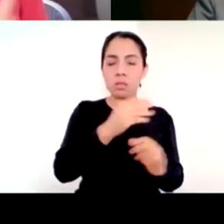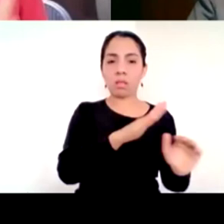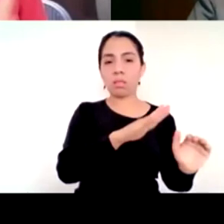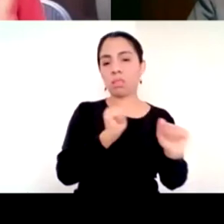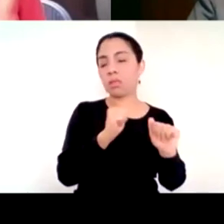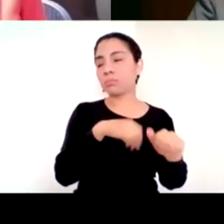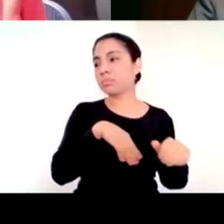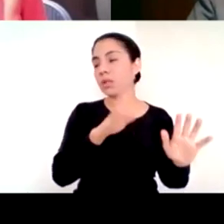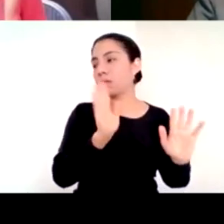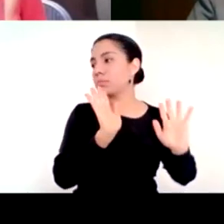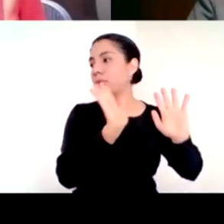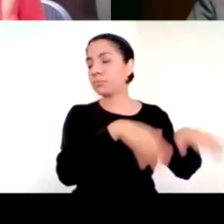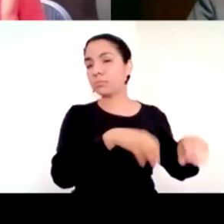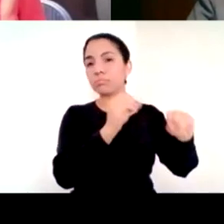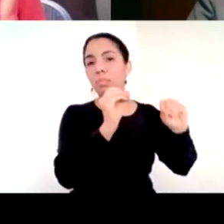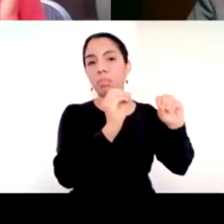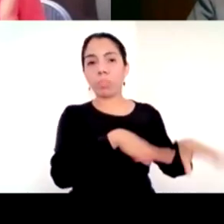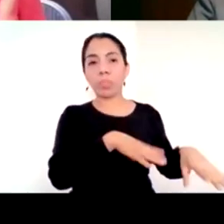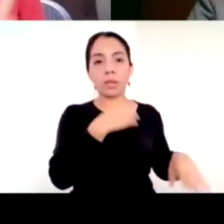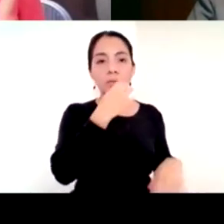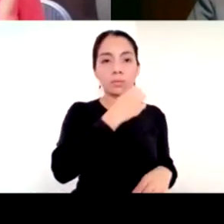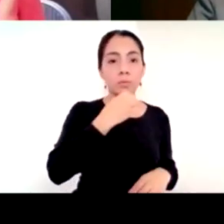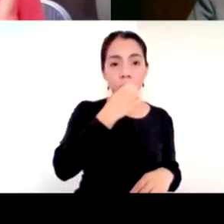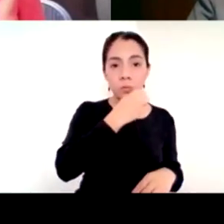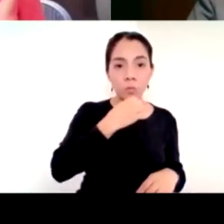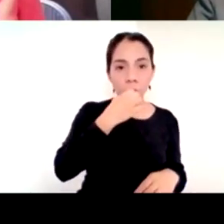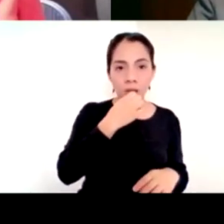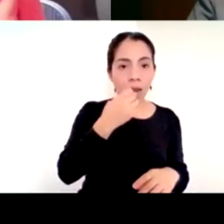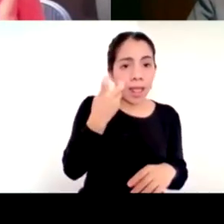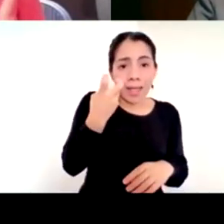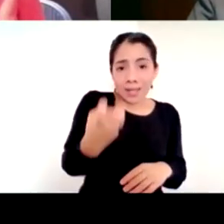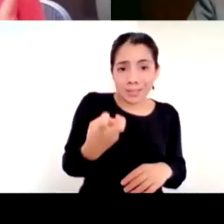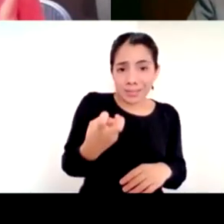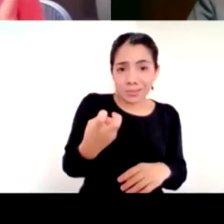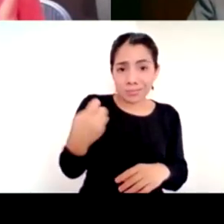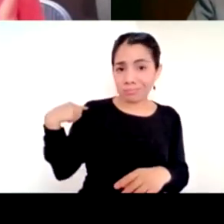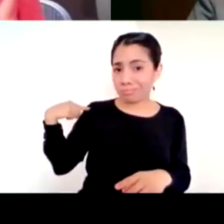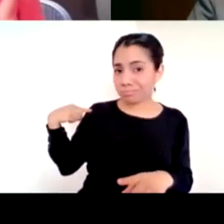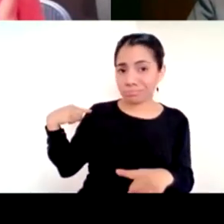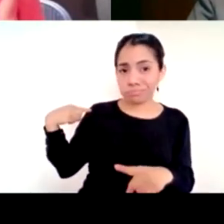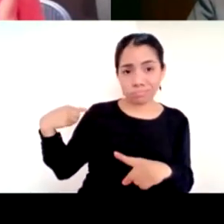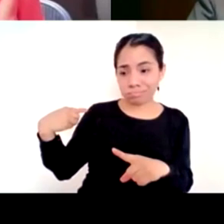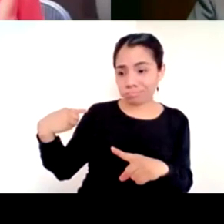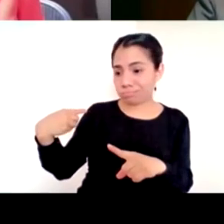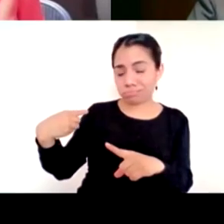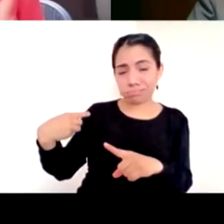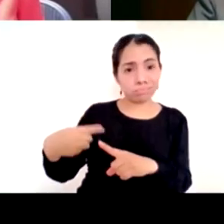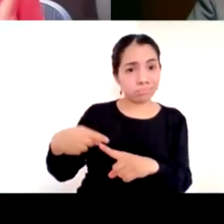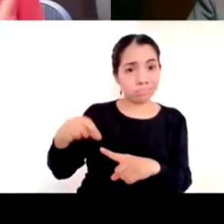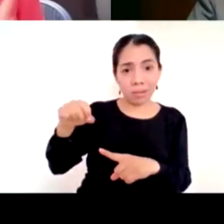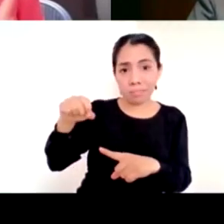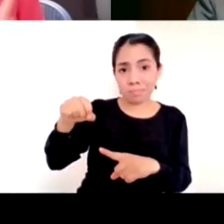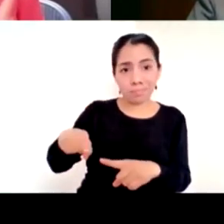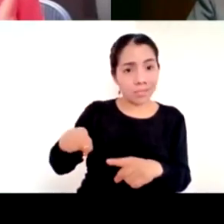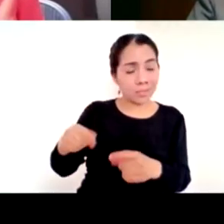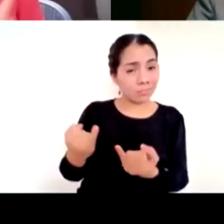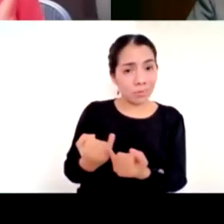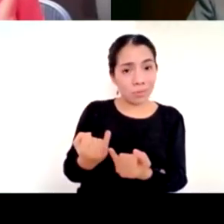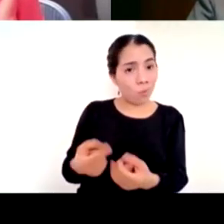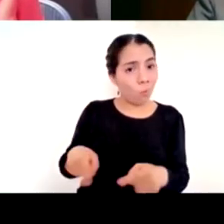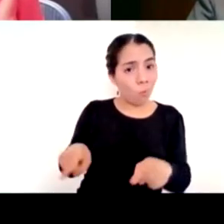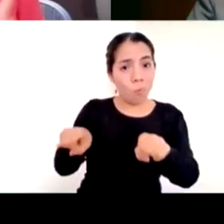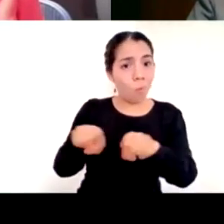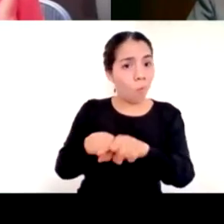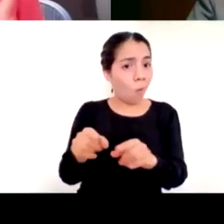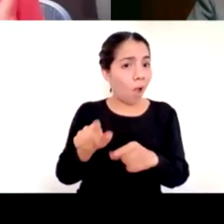aprende en casa, no profundizó la deserción escolar, minimizó la deserción escolar. Entonces, las preocupaciones no son soluciones cuando alguien